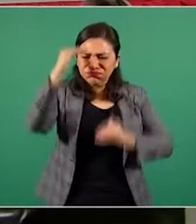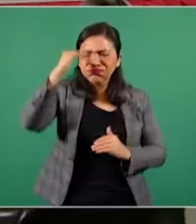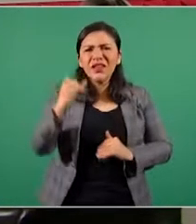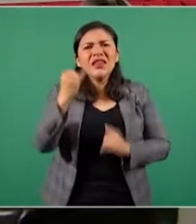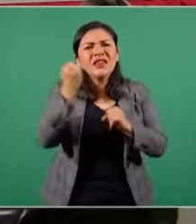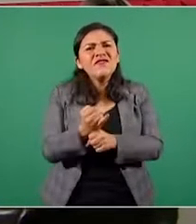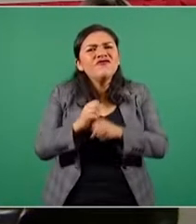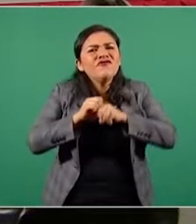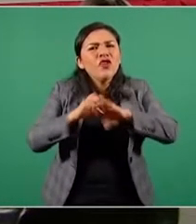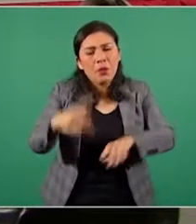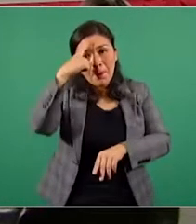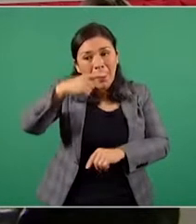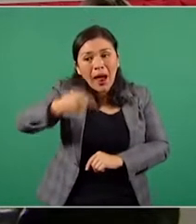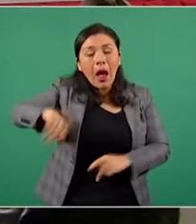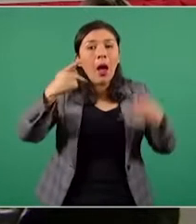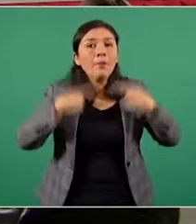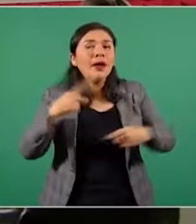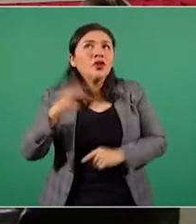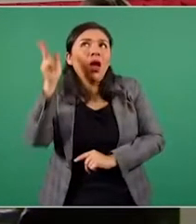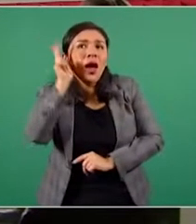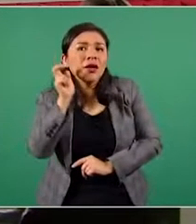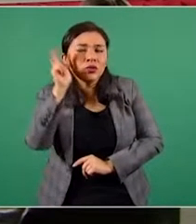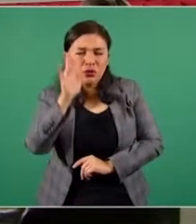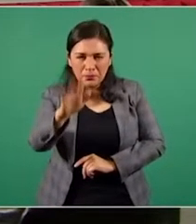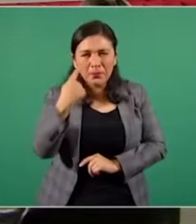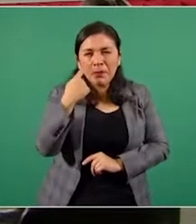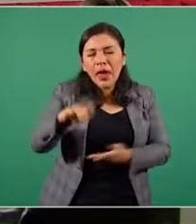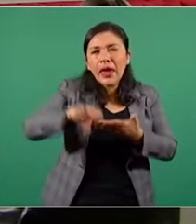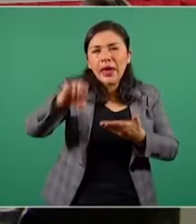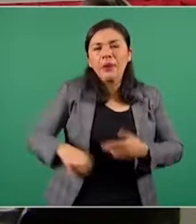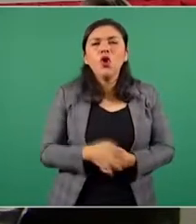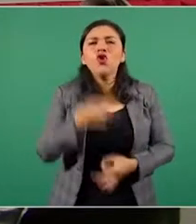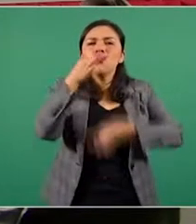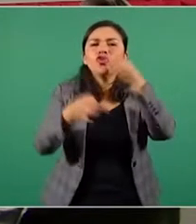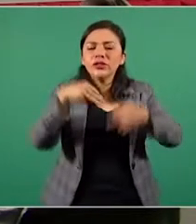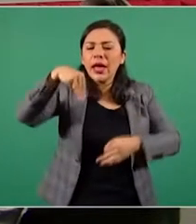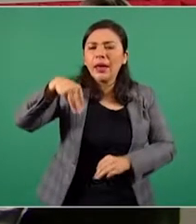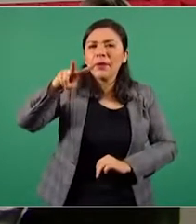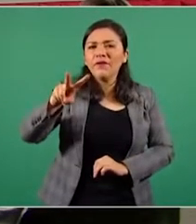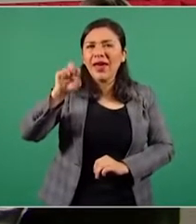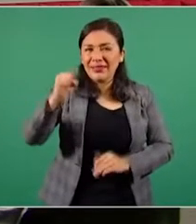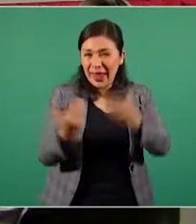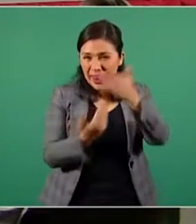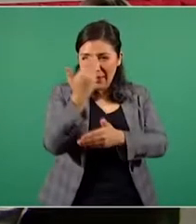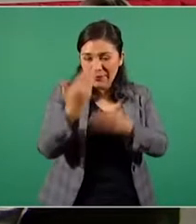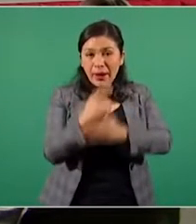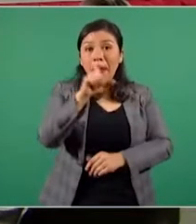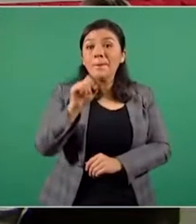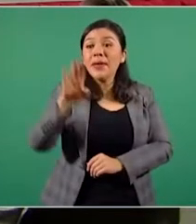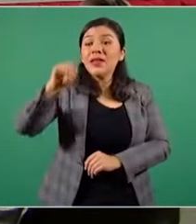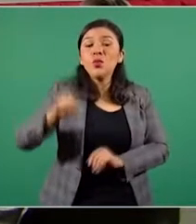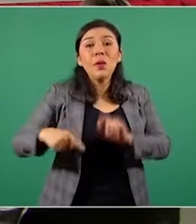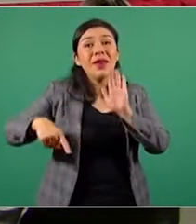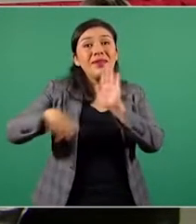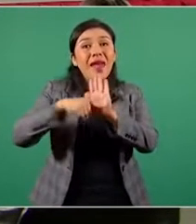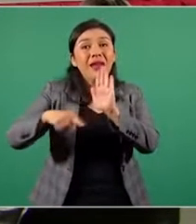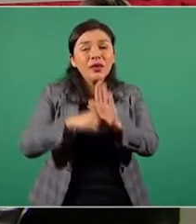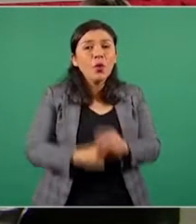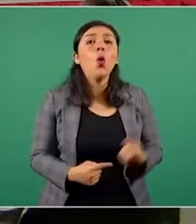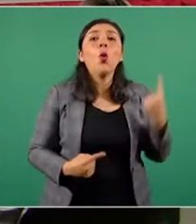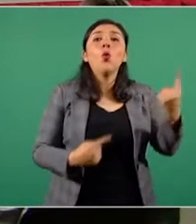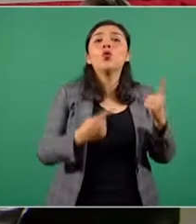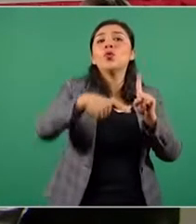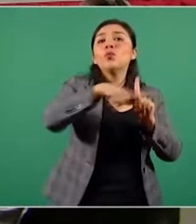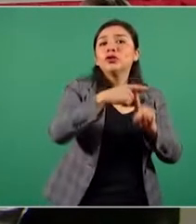que presenta a sus audiencias. Por ejemplo, Noticias MBS Primera Edición, 29 menciones negativas y una